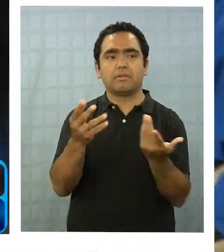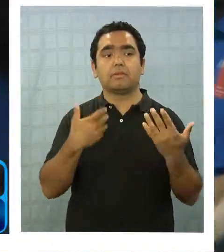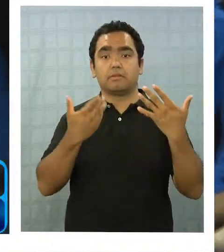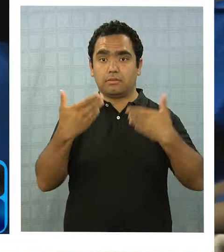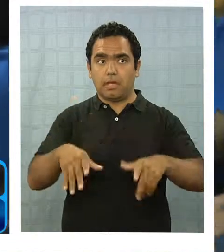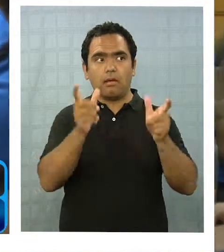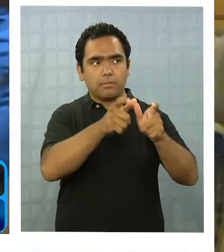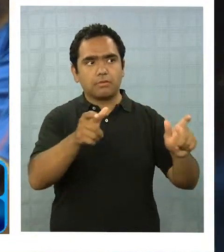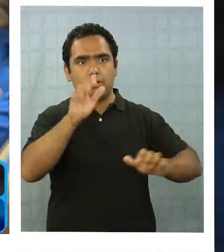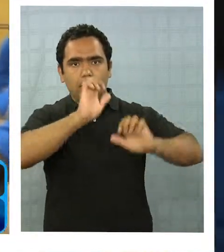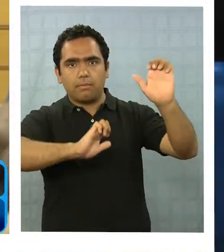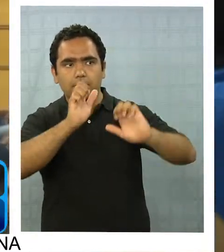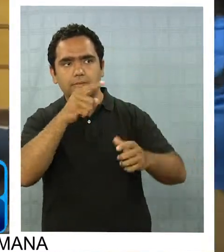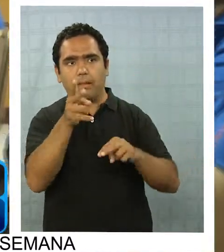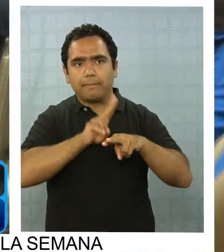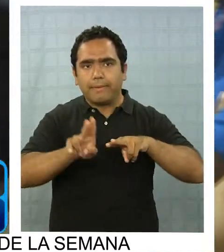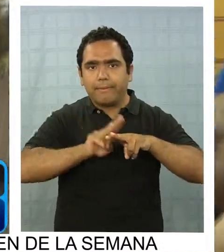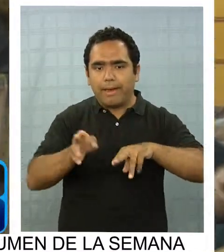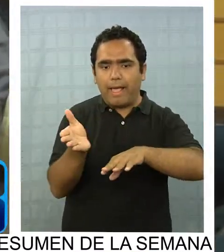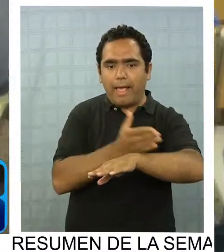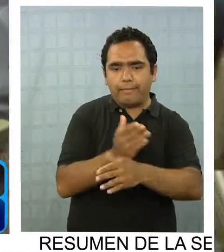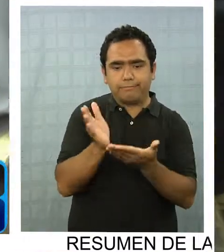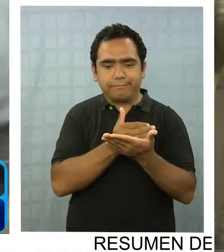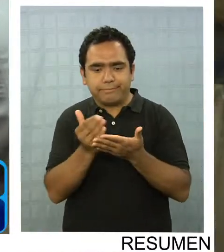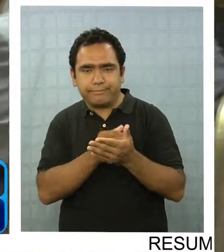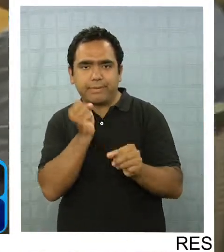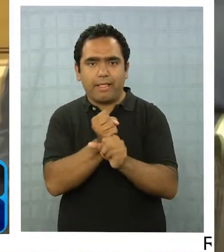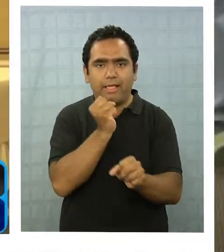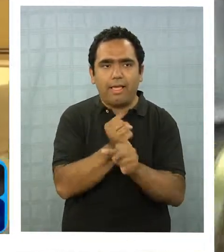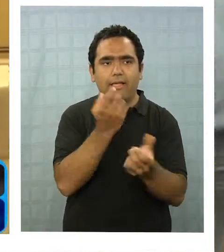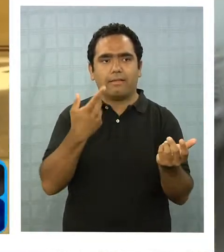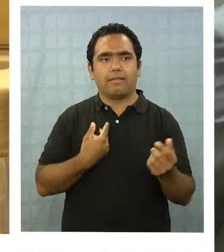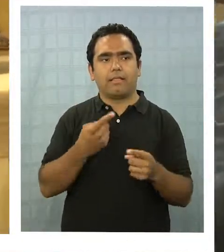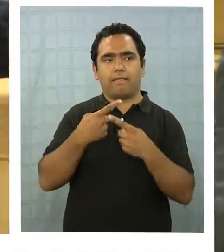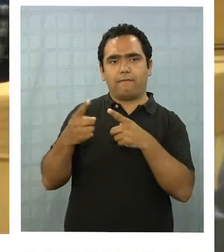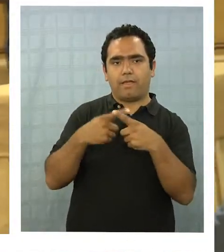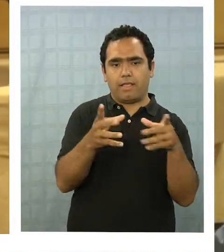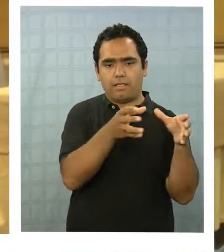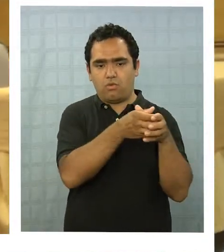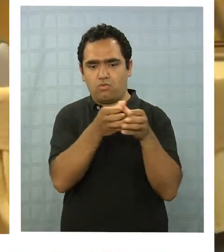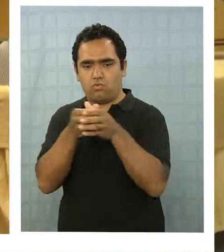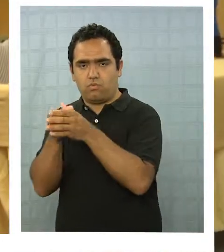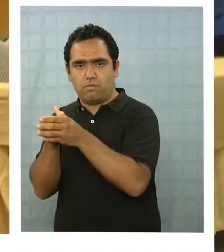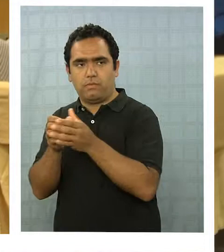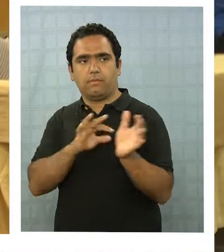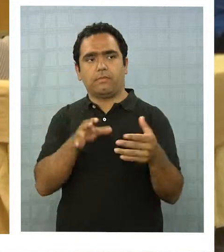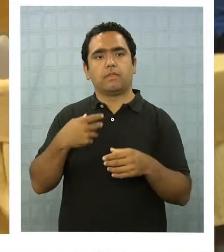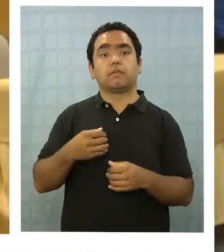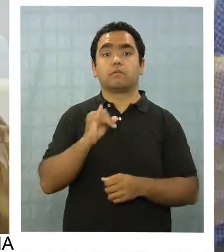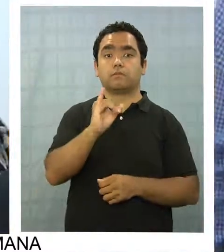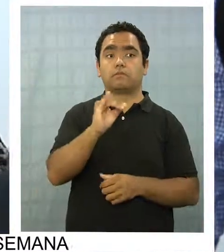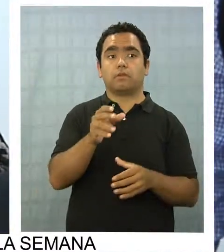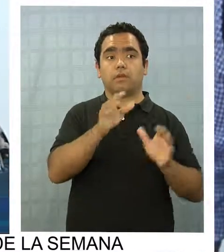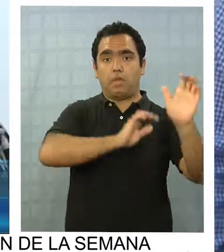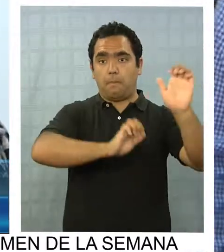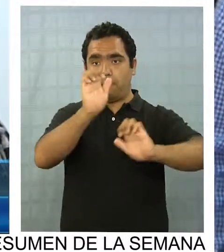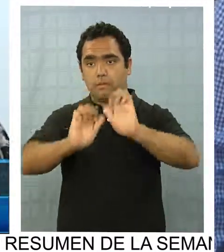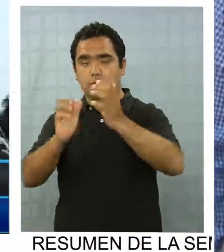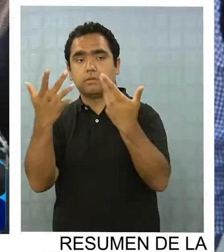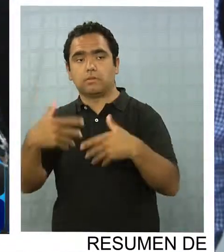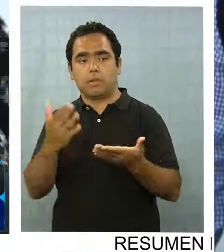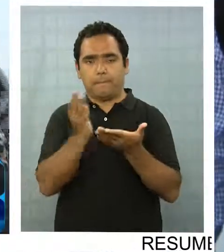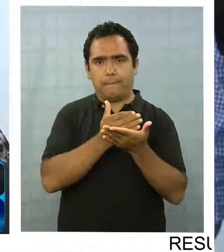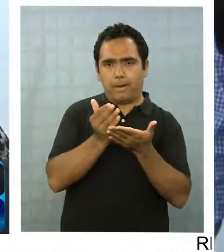empresarios, quienes han comenzado a trabajar con Cernatur en distintas comisiones. Efectivamente con los empresarios estamos trabajando en la